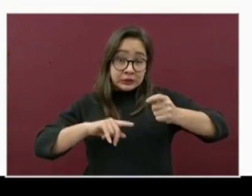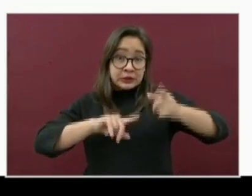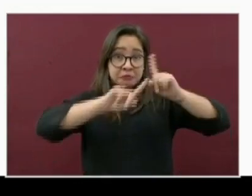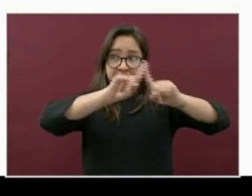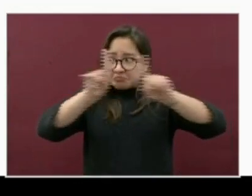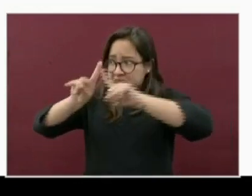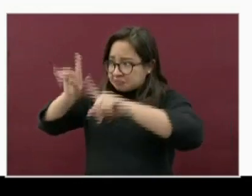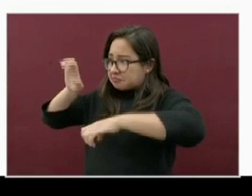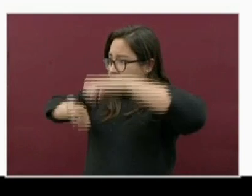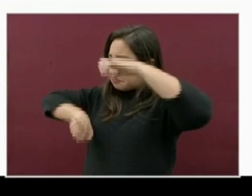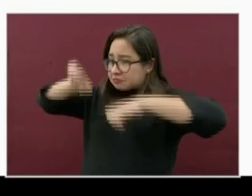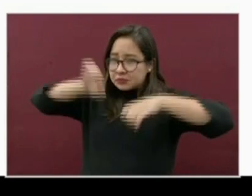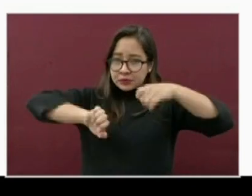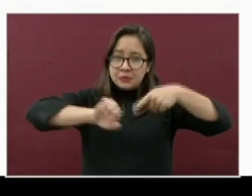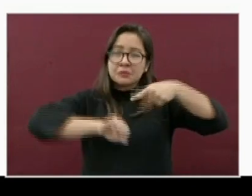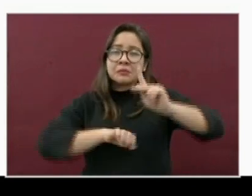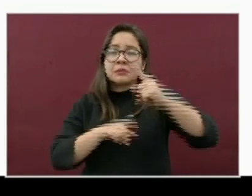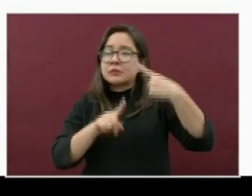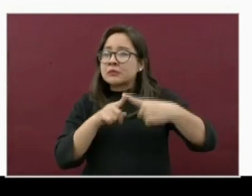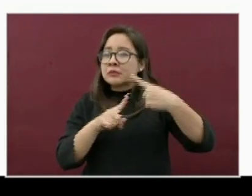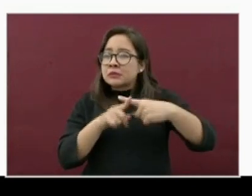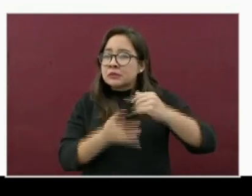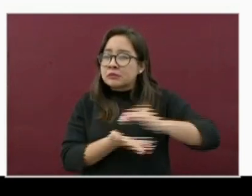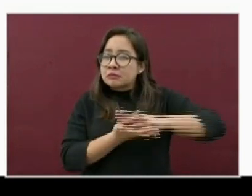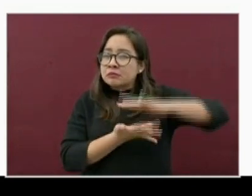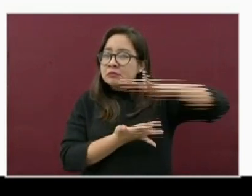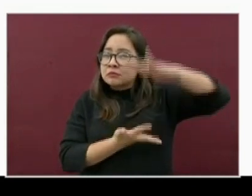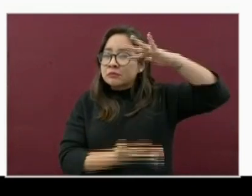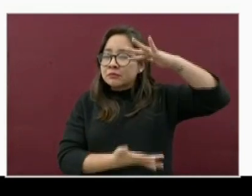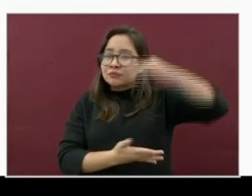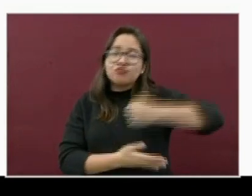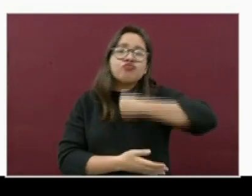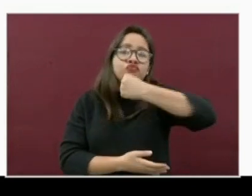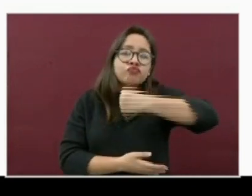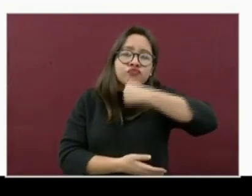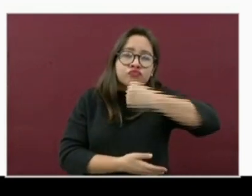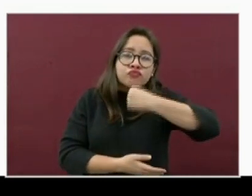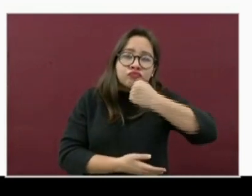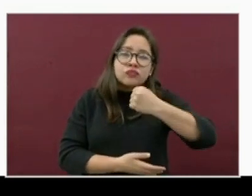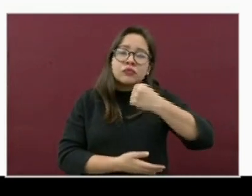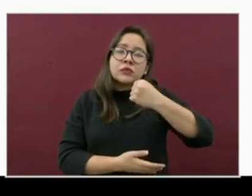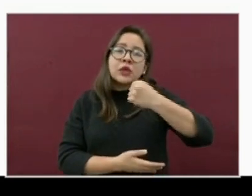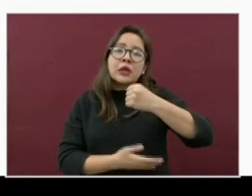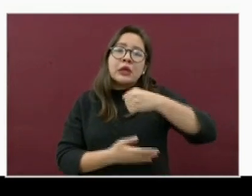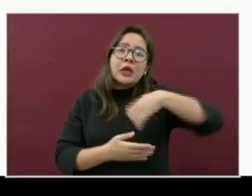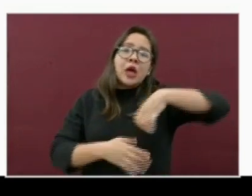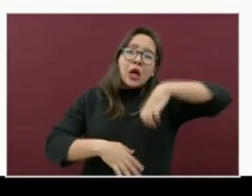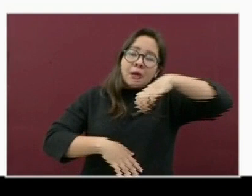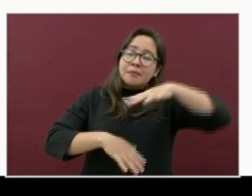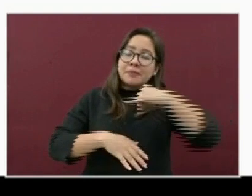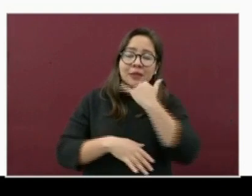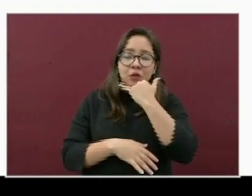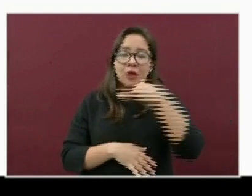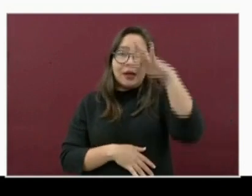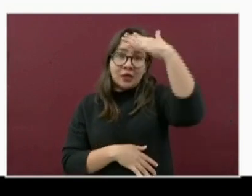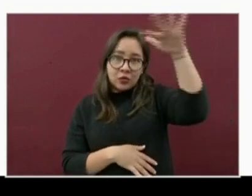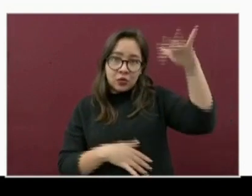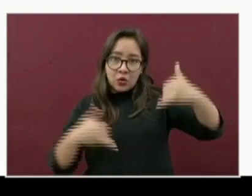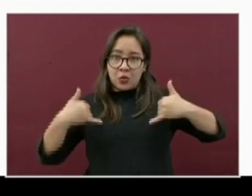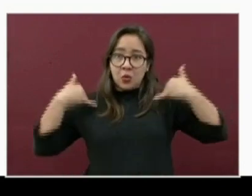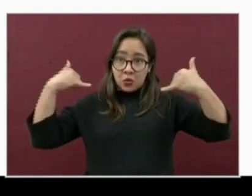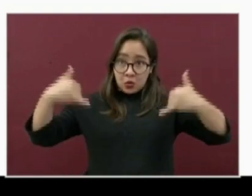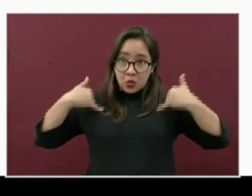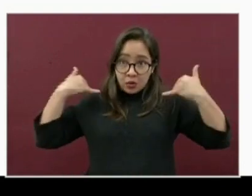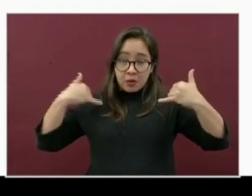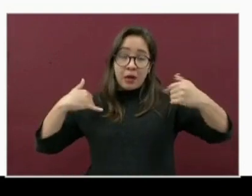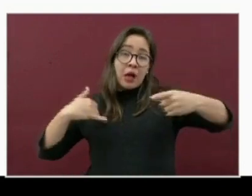de edad, el mayor número involucra personas adultas jóvenes. Y observen en estos pacientes con